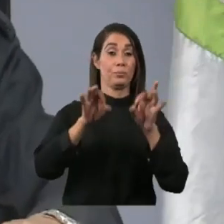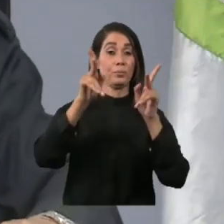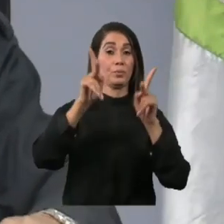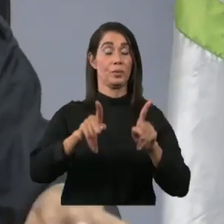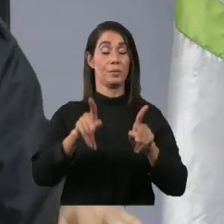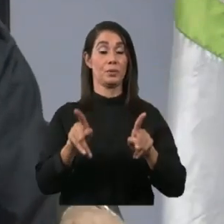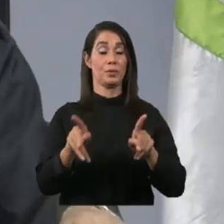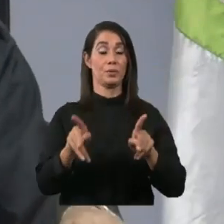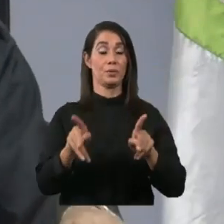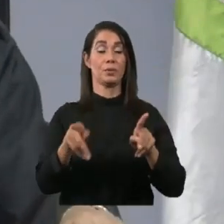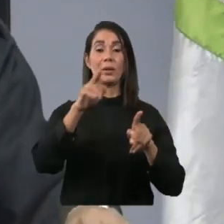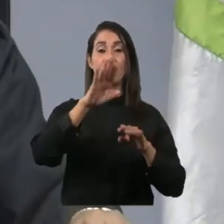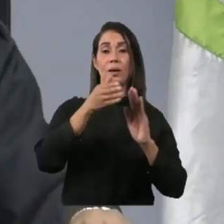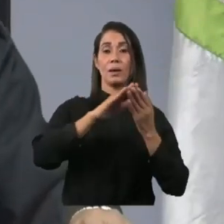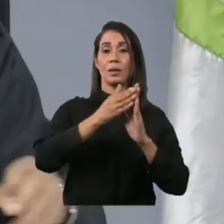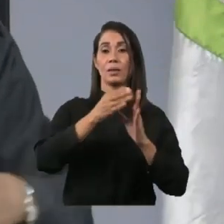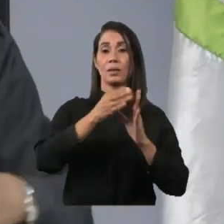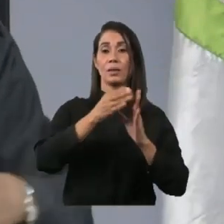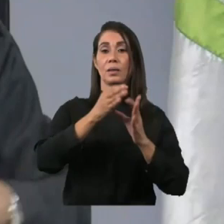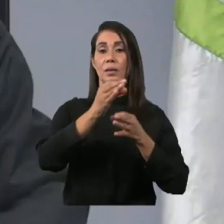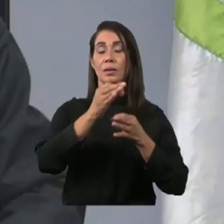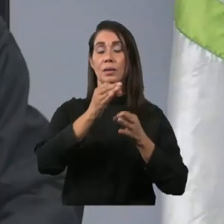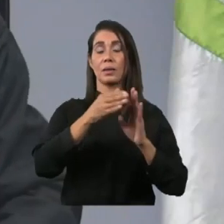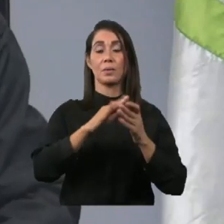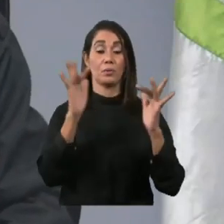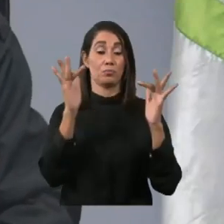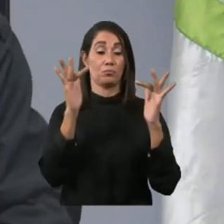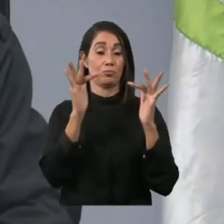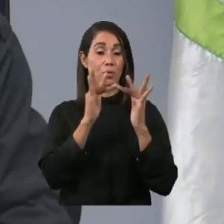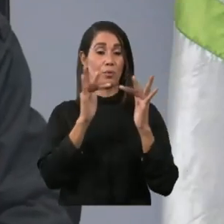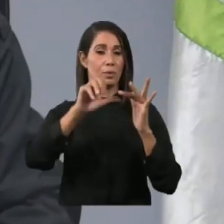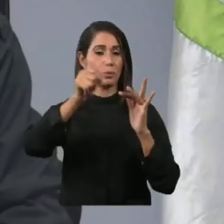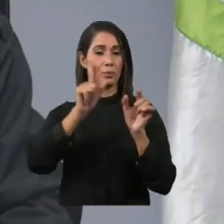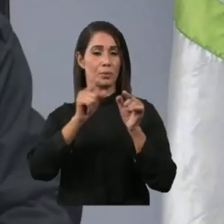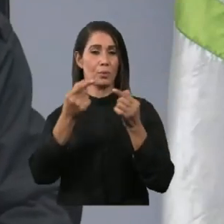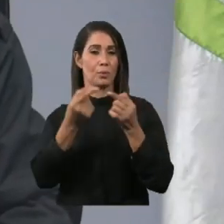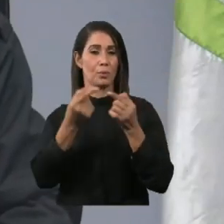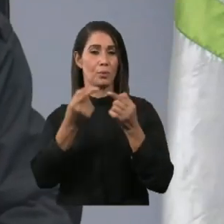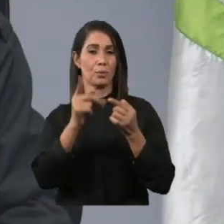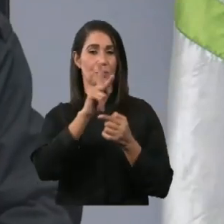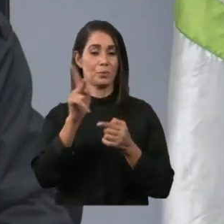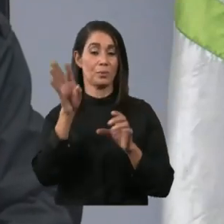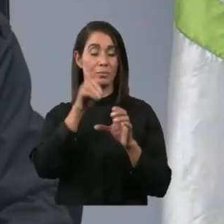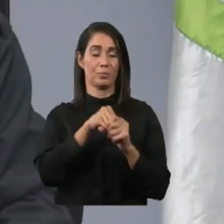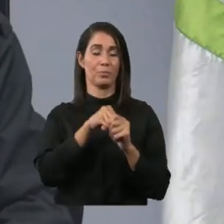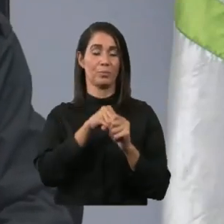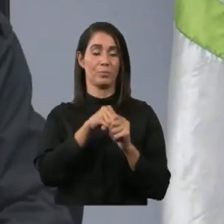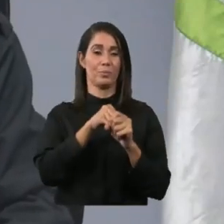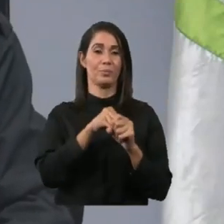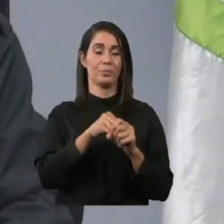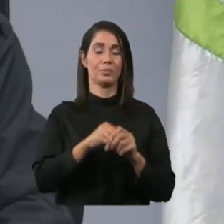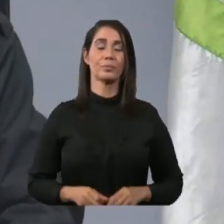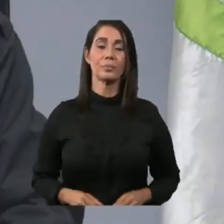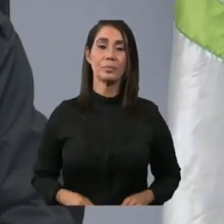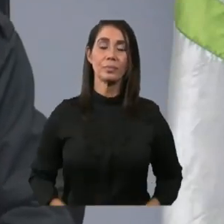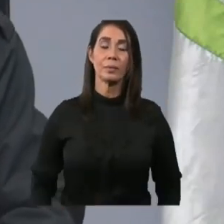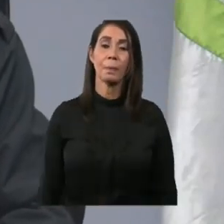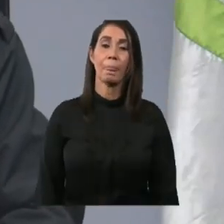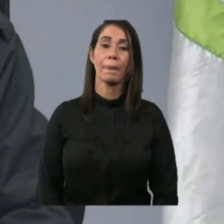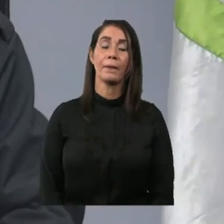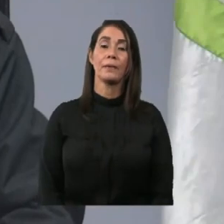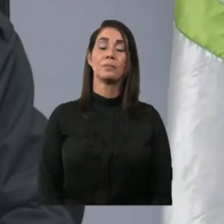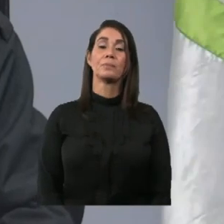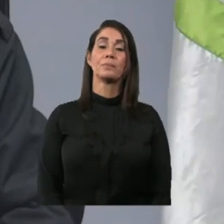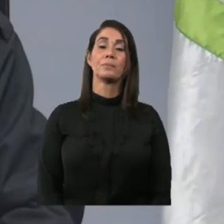implicó también contactos con sectores populares dentro de ellos. Ahora bien la